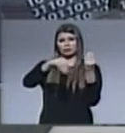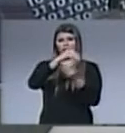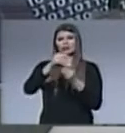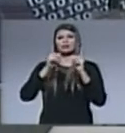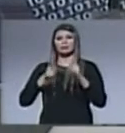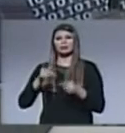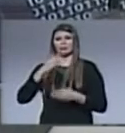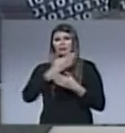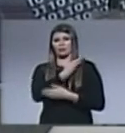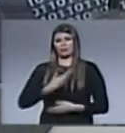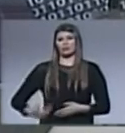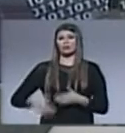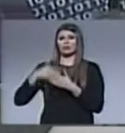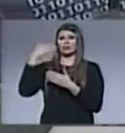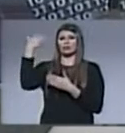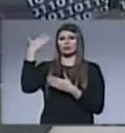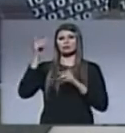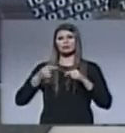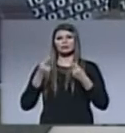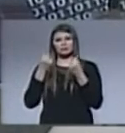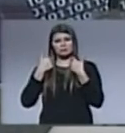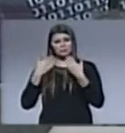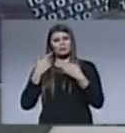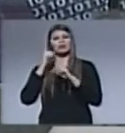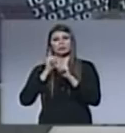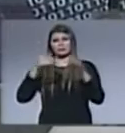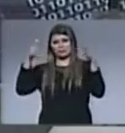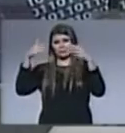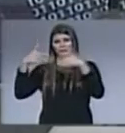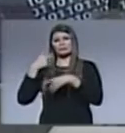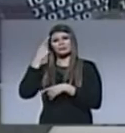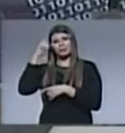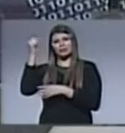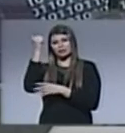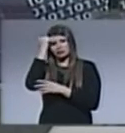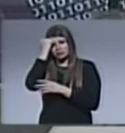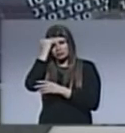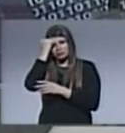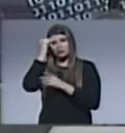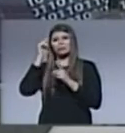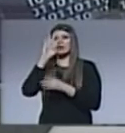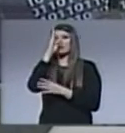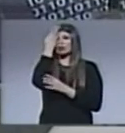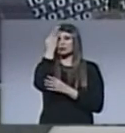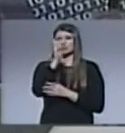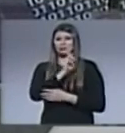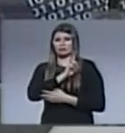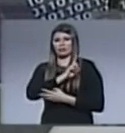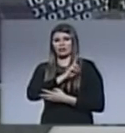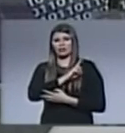líderes políticos y financieros, los debe convocar al arrepentimiento, al cambio de vida.